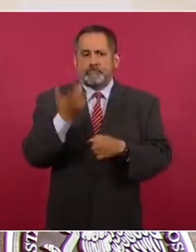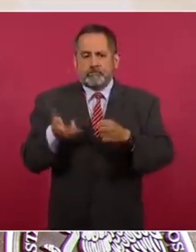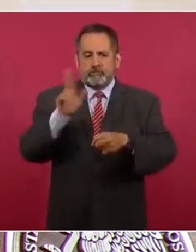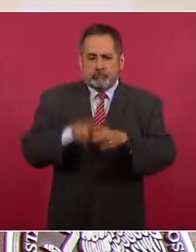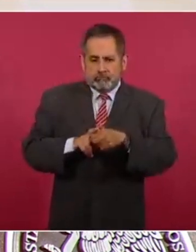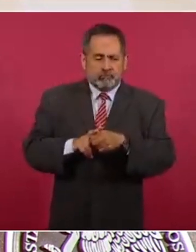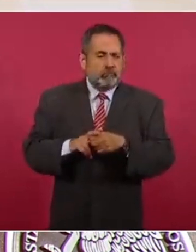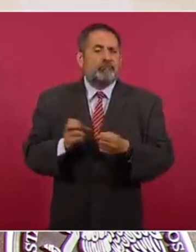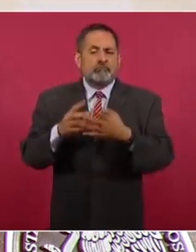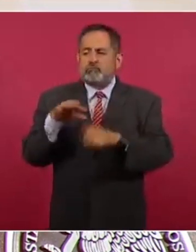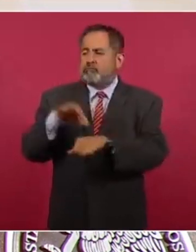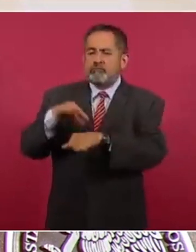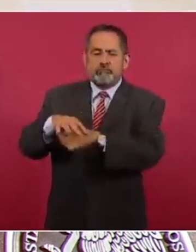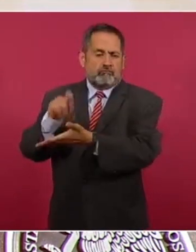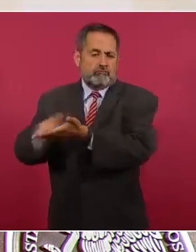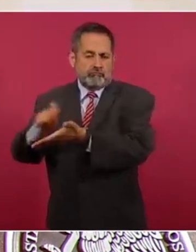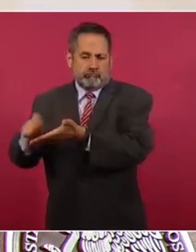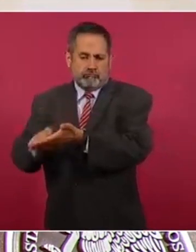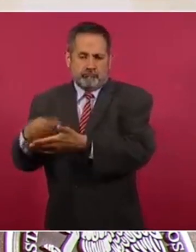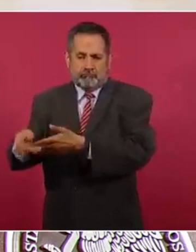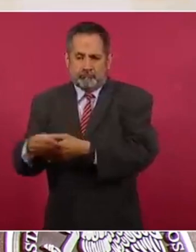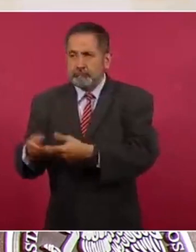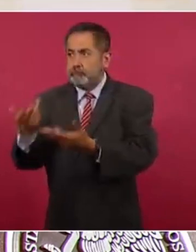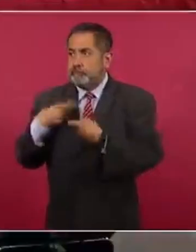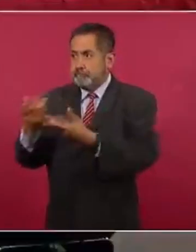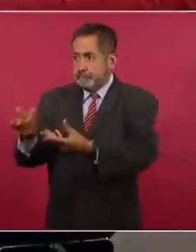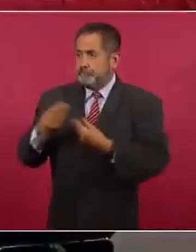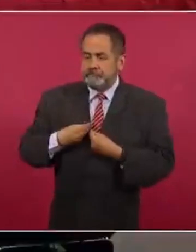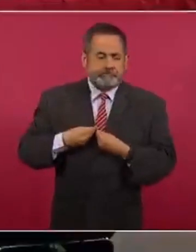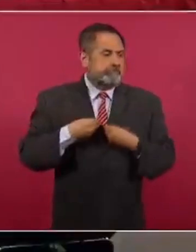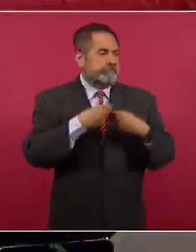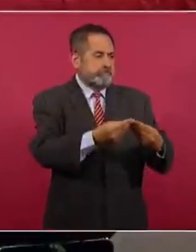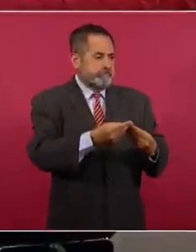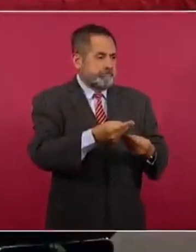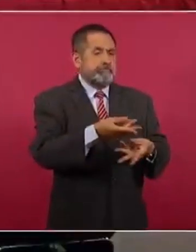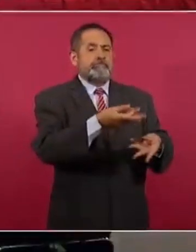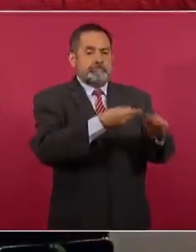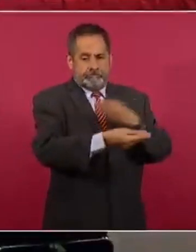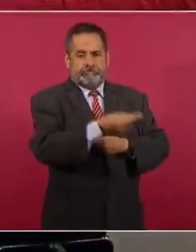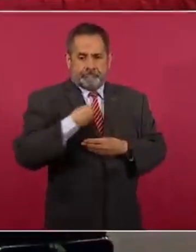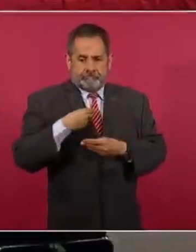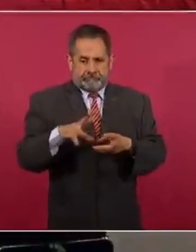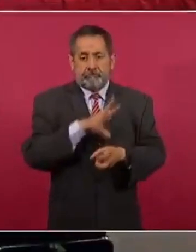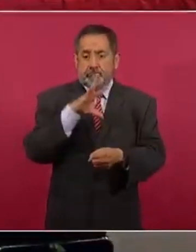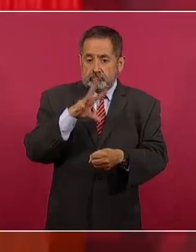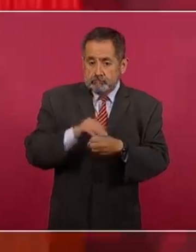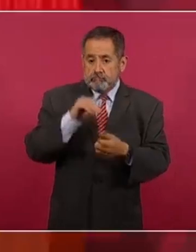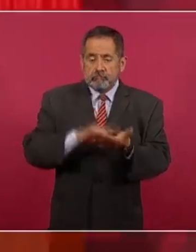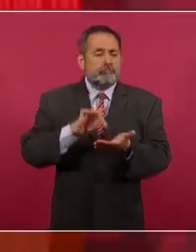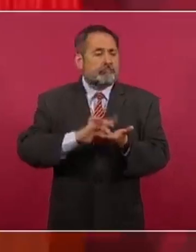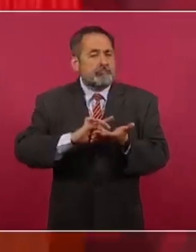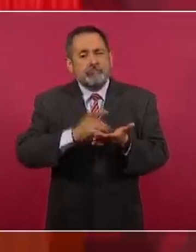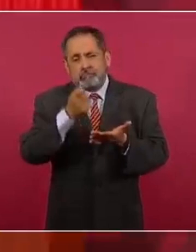fueron canjeadas y fueron recibidas de manera completa. Eso nos habla del